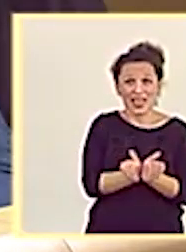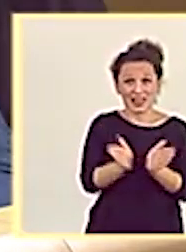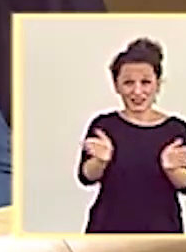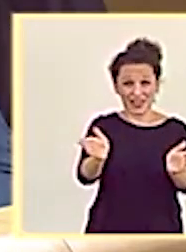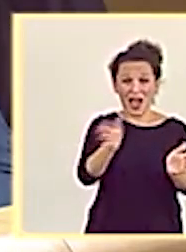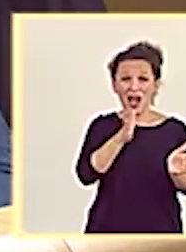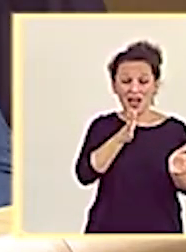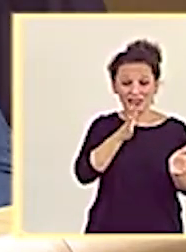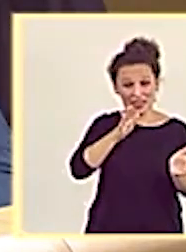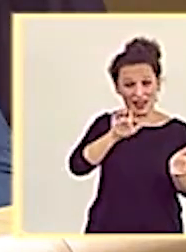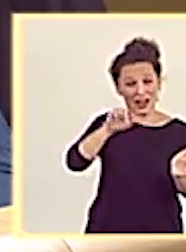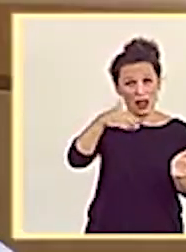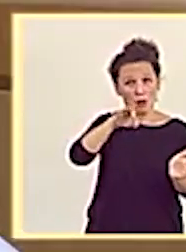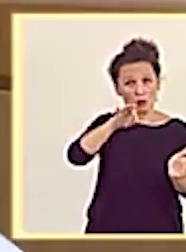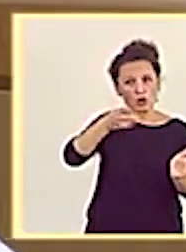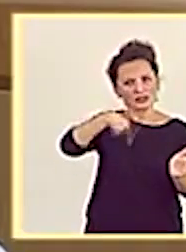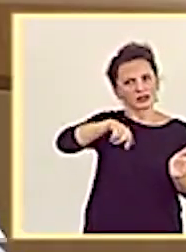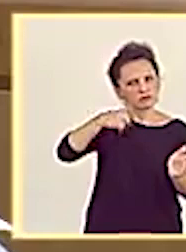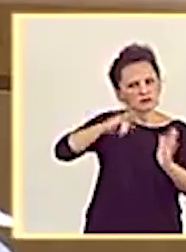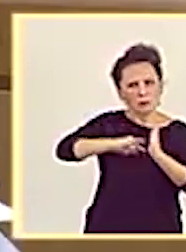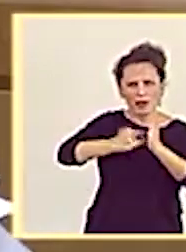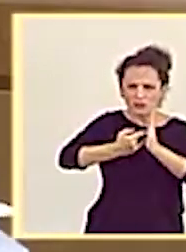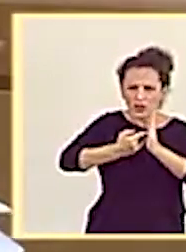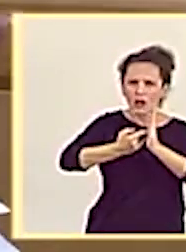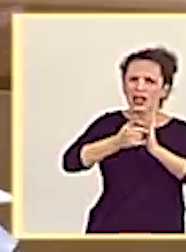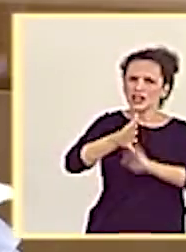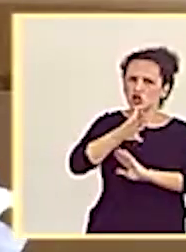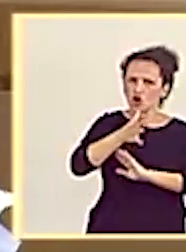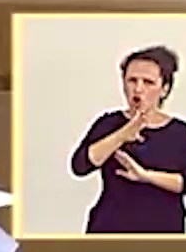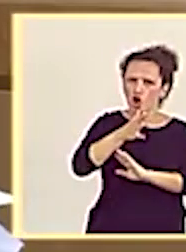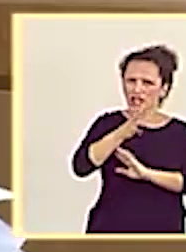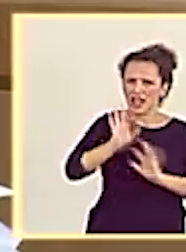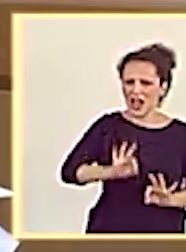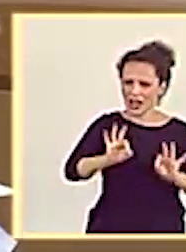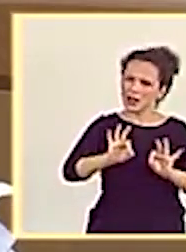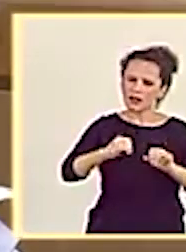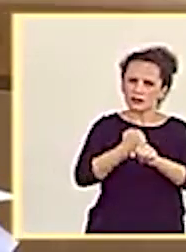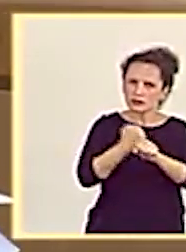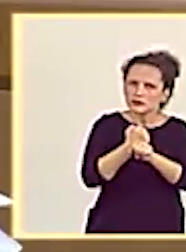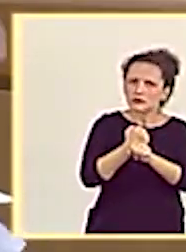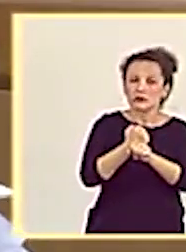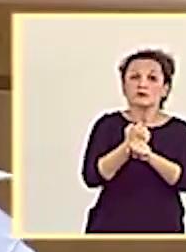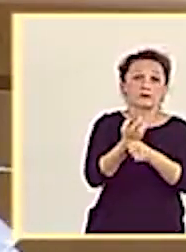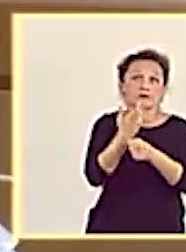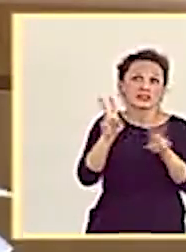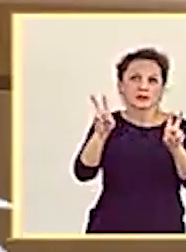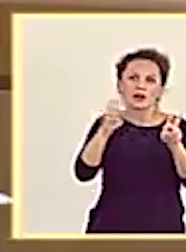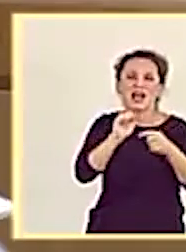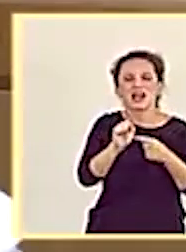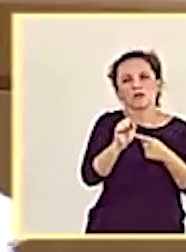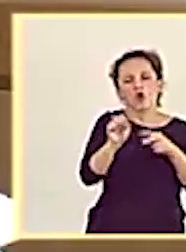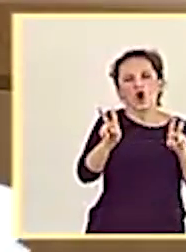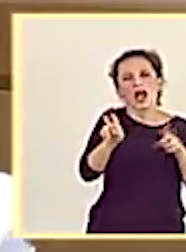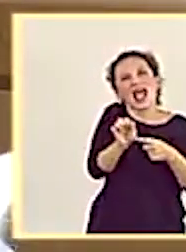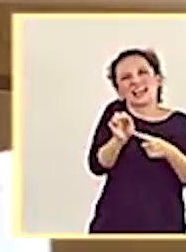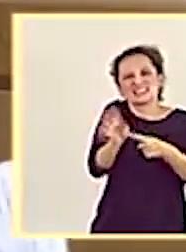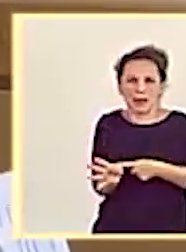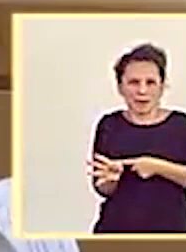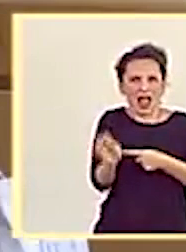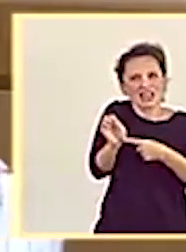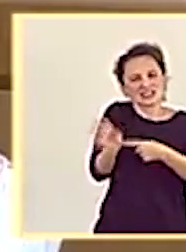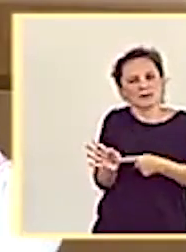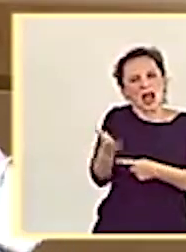Trabajamos, como digo, en una planificación hidrológica. Lo que hasta ahora se conoce son los esquemas. El esquema de temas importantes, pero la